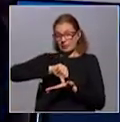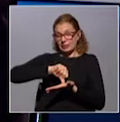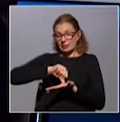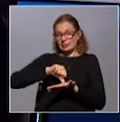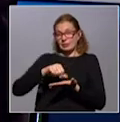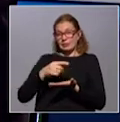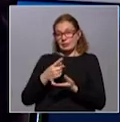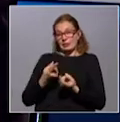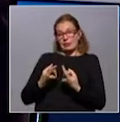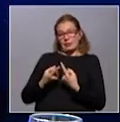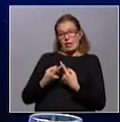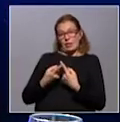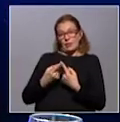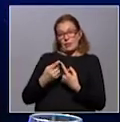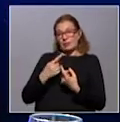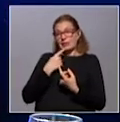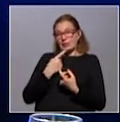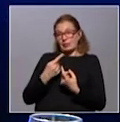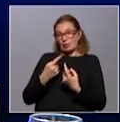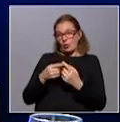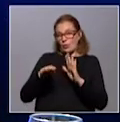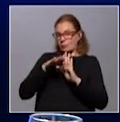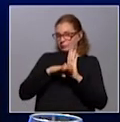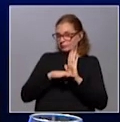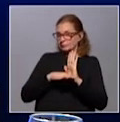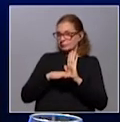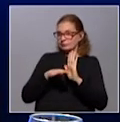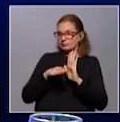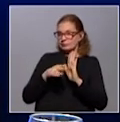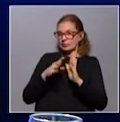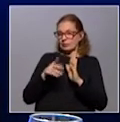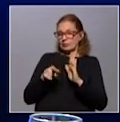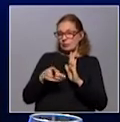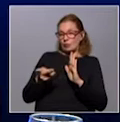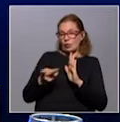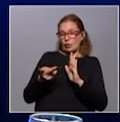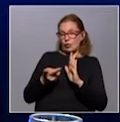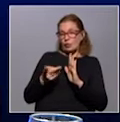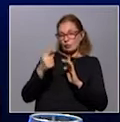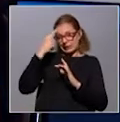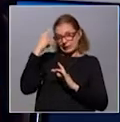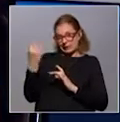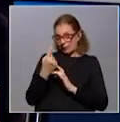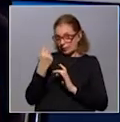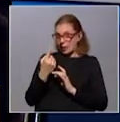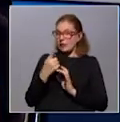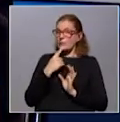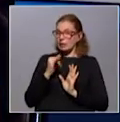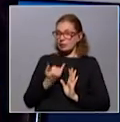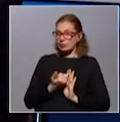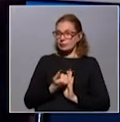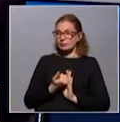han sido, digamos, por lo menos muy críticos de las recomendaciones de los organismos internacionales? Bueno,